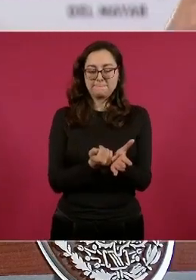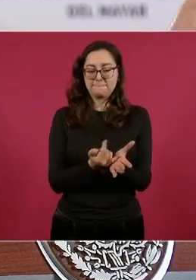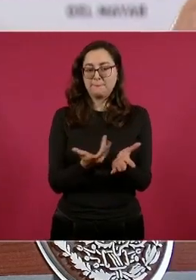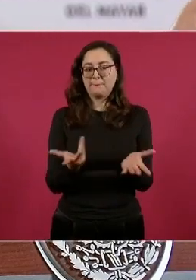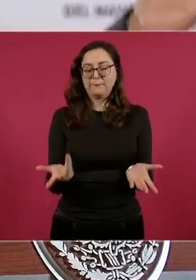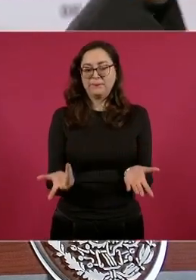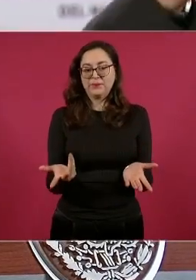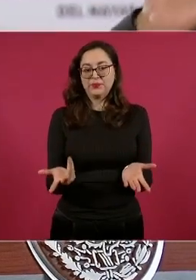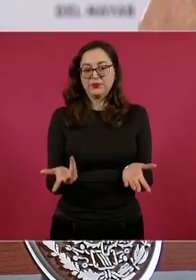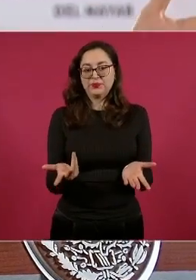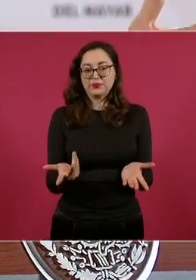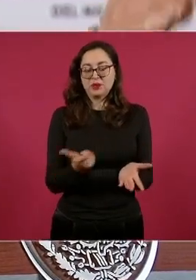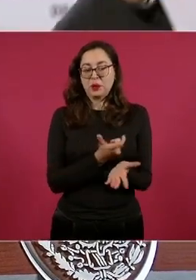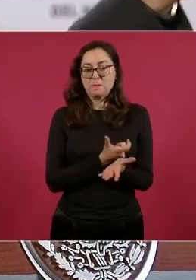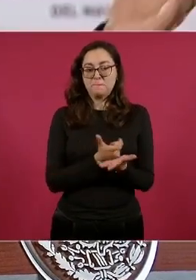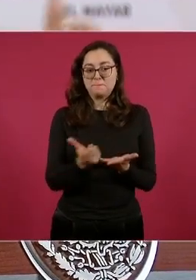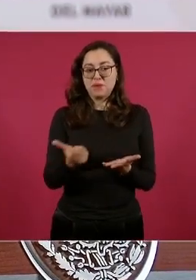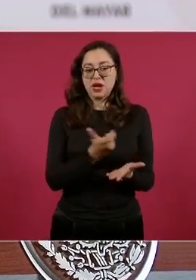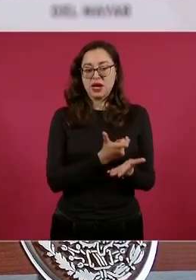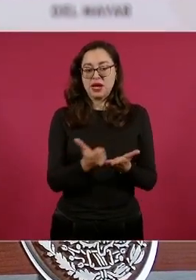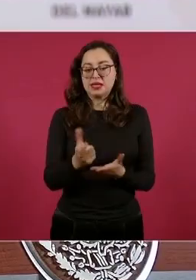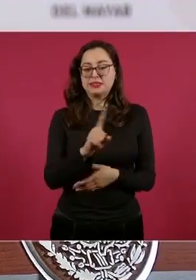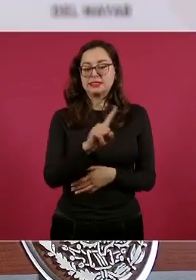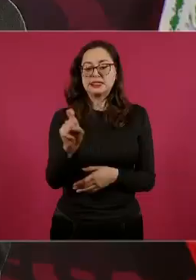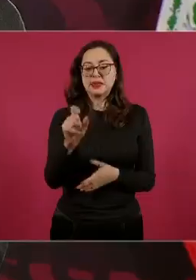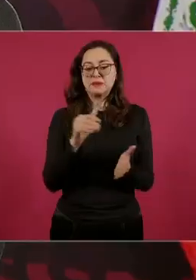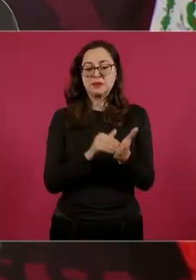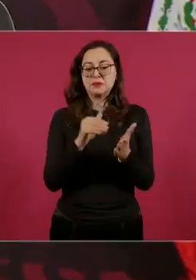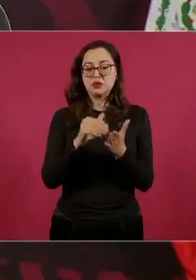millones de pesos a la hacienda pública,